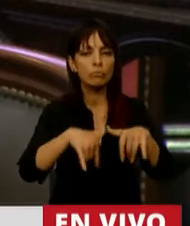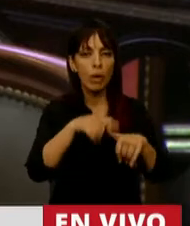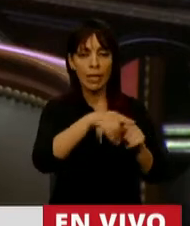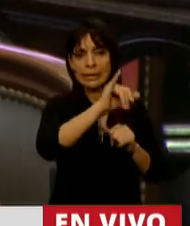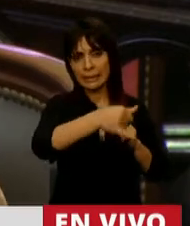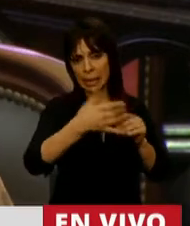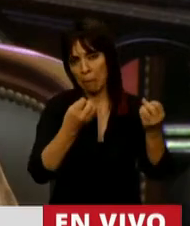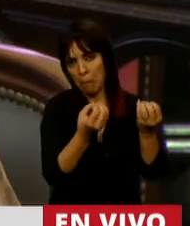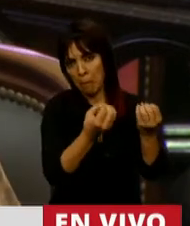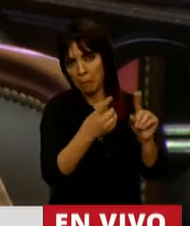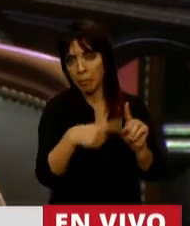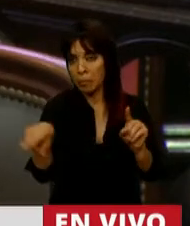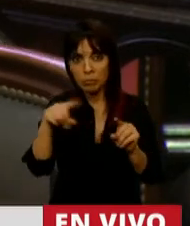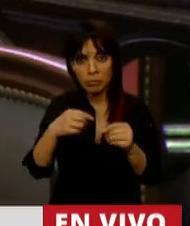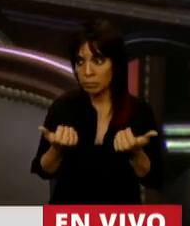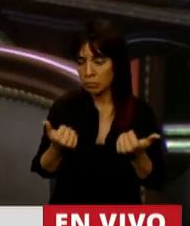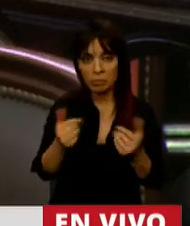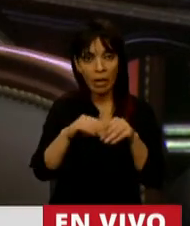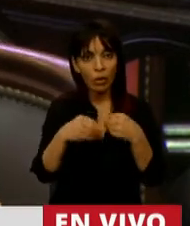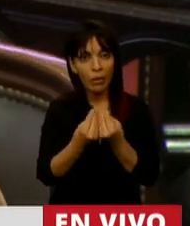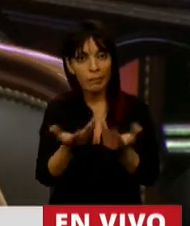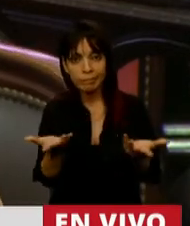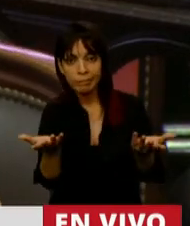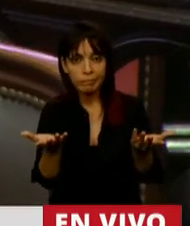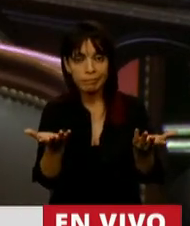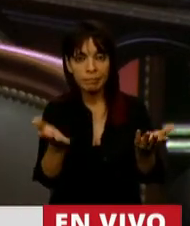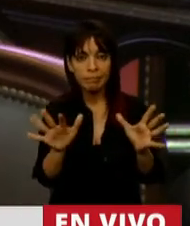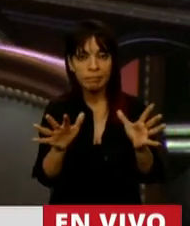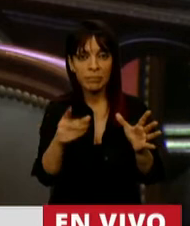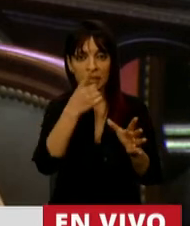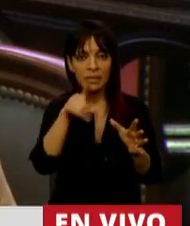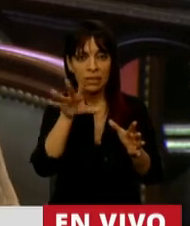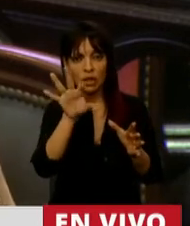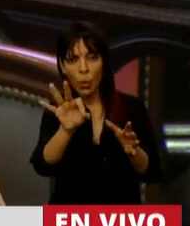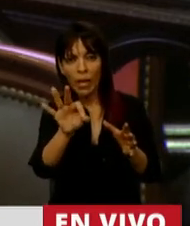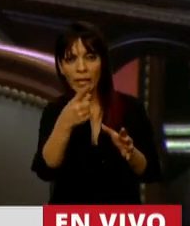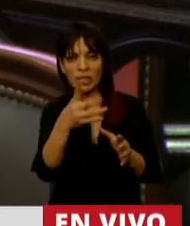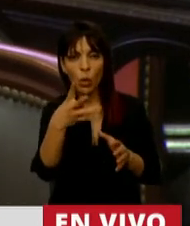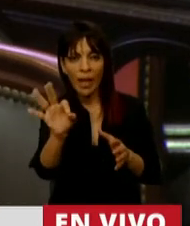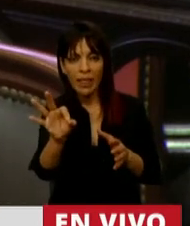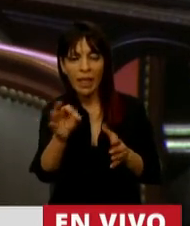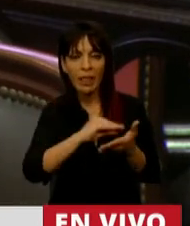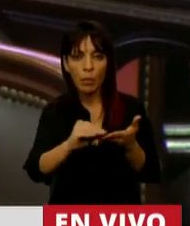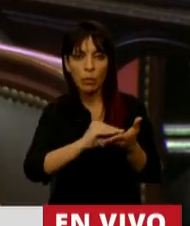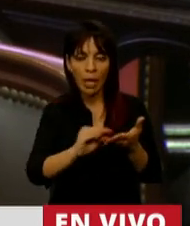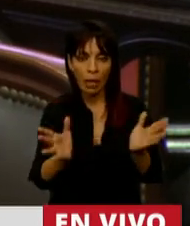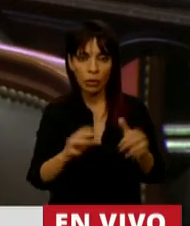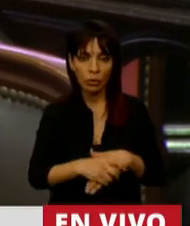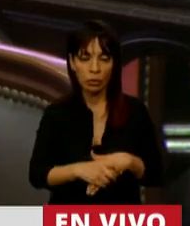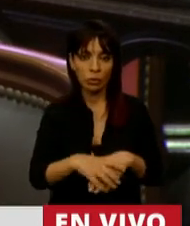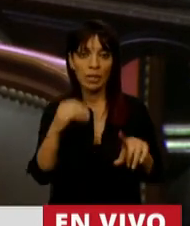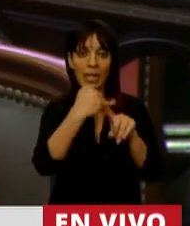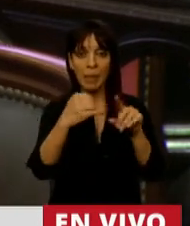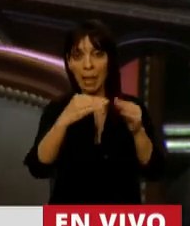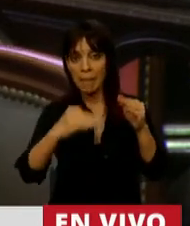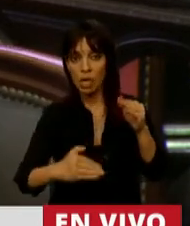en la sesión. No debemos ser más de 150, 140 diputados hoy, es decir, menos de la mitad